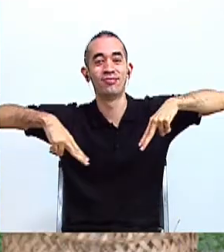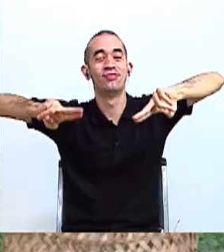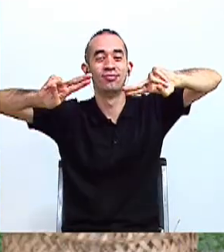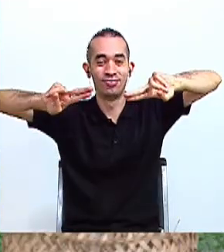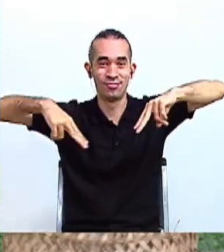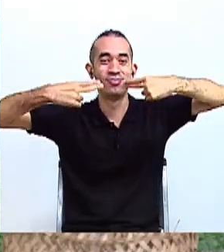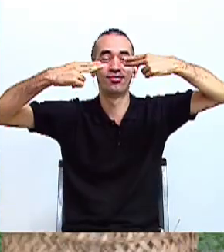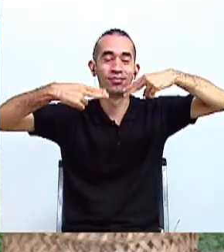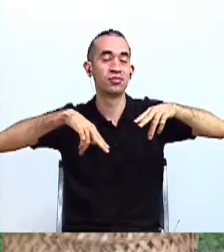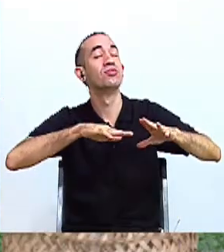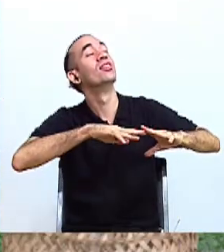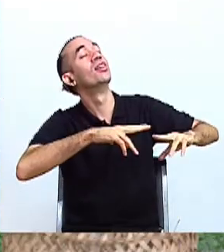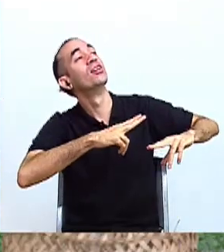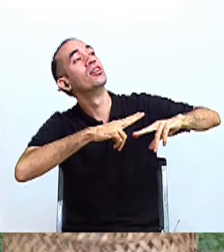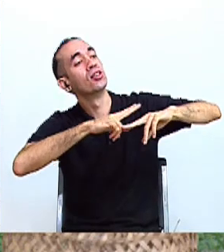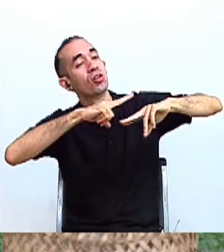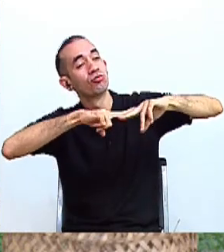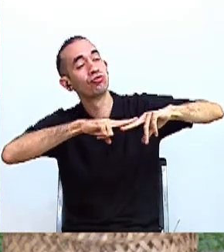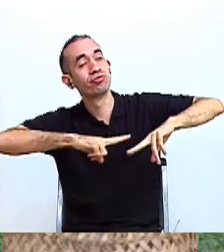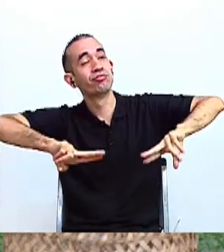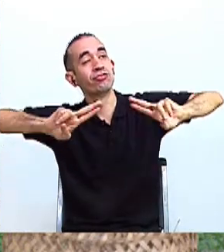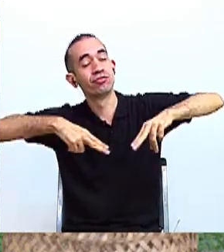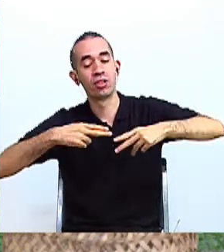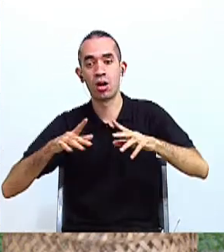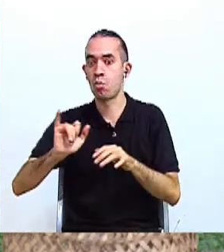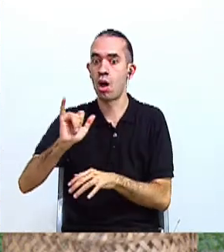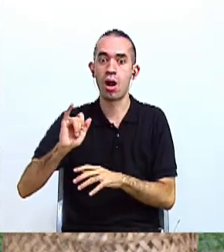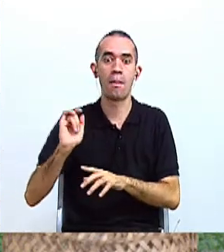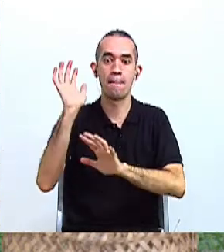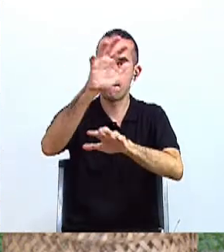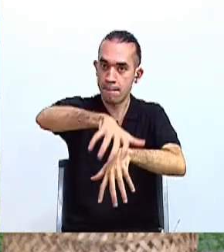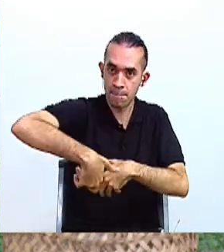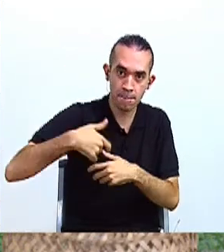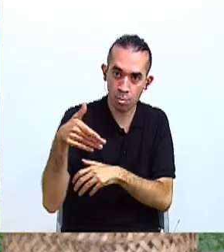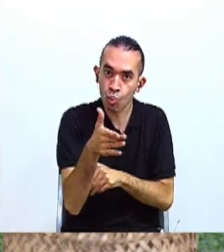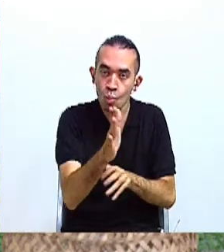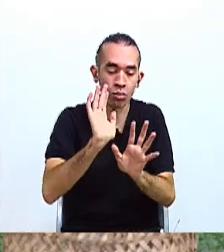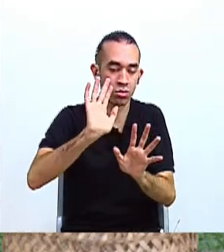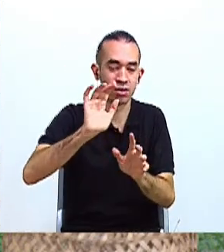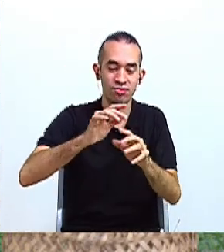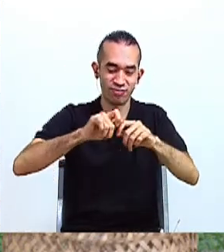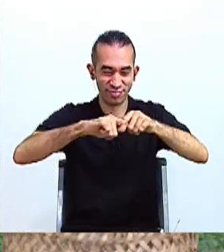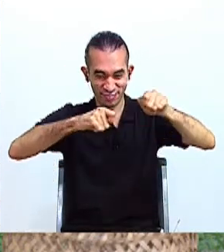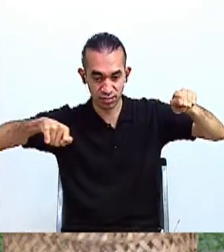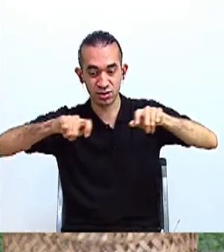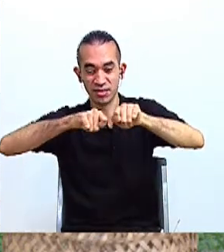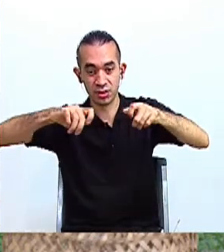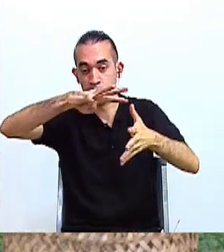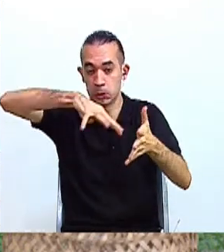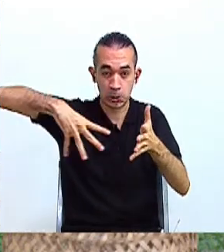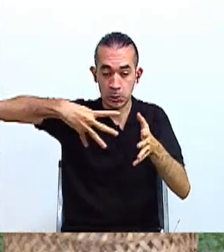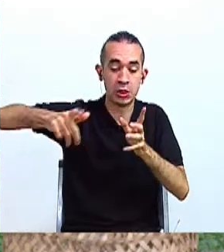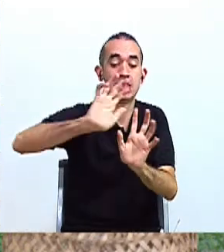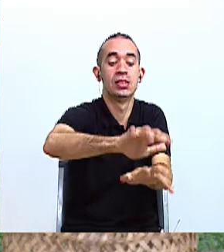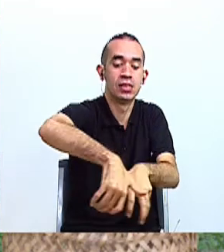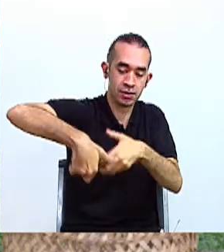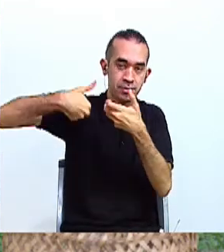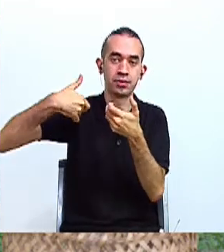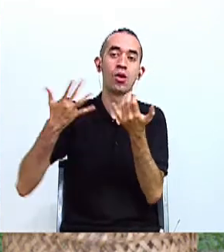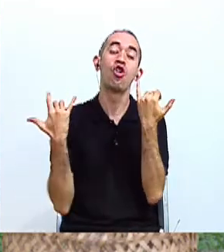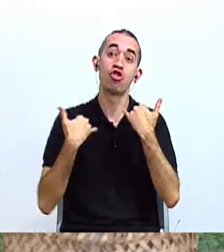utilidad para todas sus labores. Hoy se siguen elaborando, como ustedes pueden apreciar en estas imágenes, estos mismos objetos